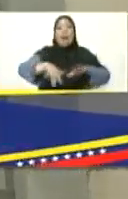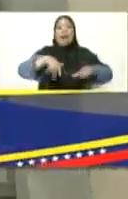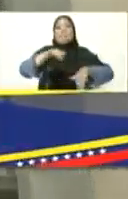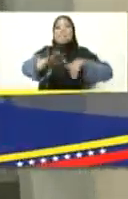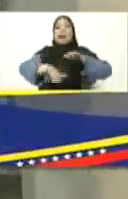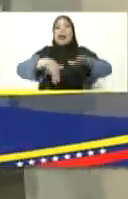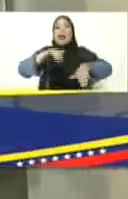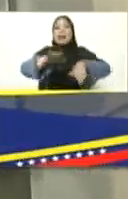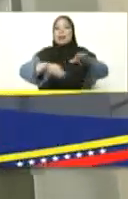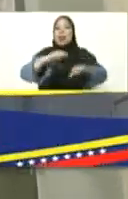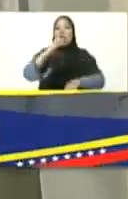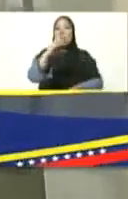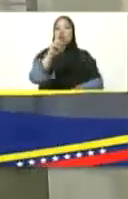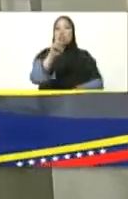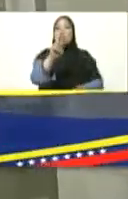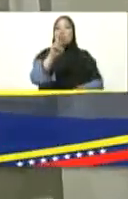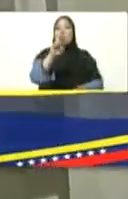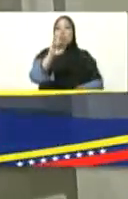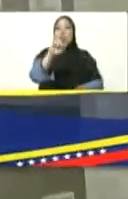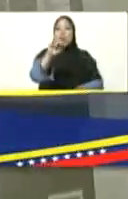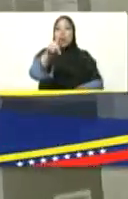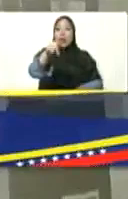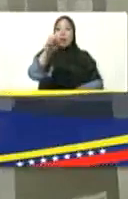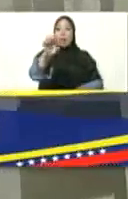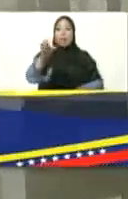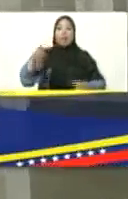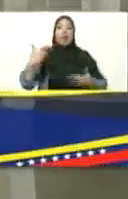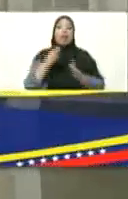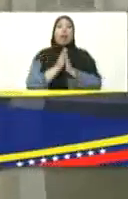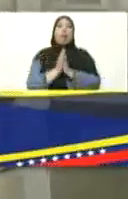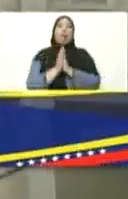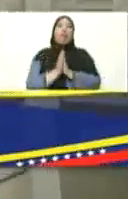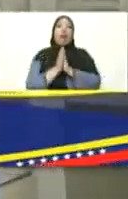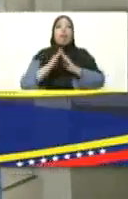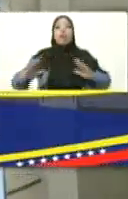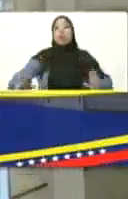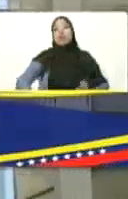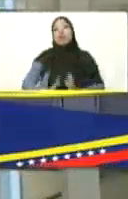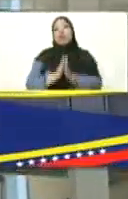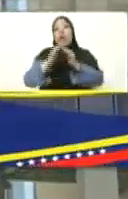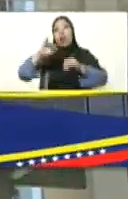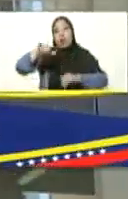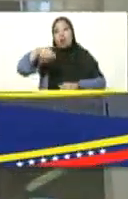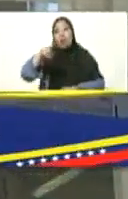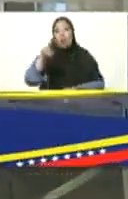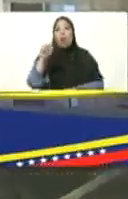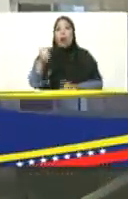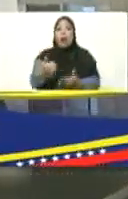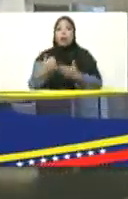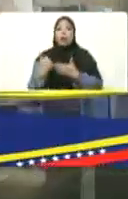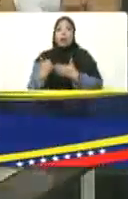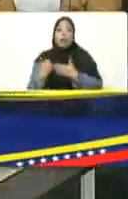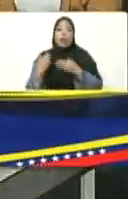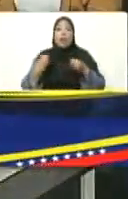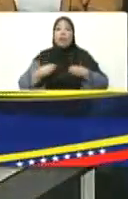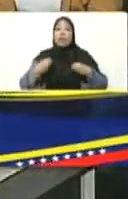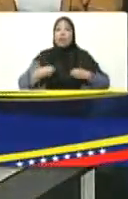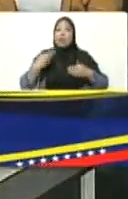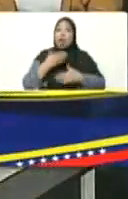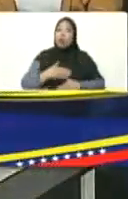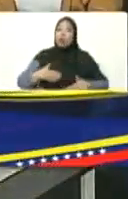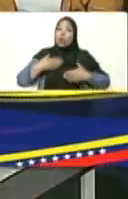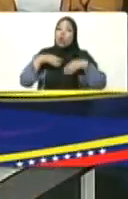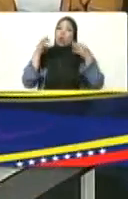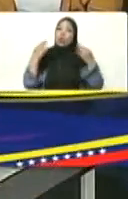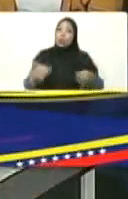nuestro San Juan que siga este renacimiento económico, presidente. Y que se vea reflejado en toda la cotidianidad, en toda la vida cotidiana de nuestro pueblo.